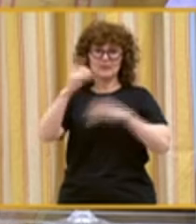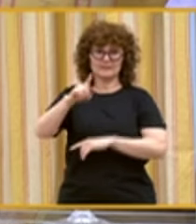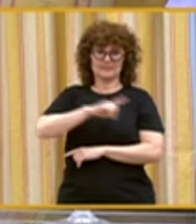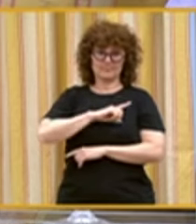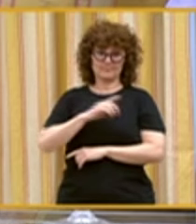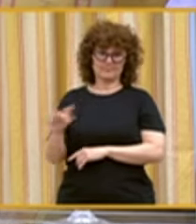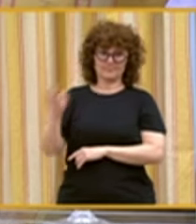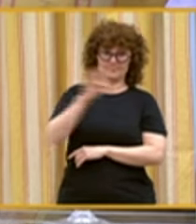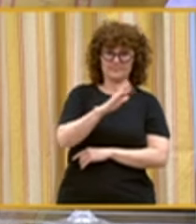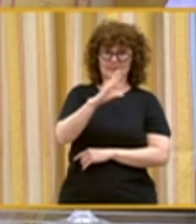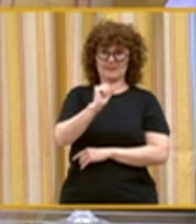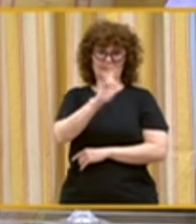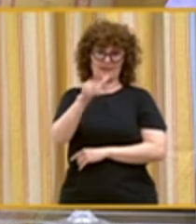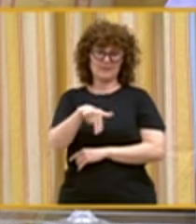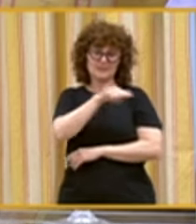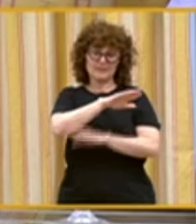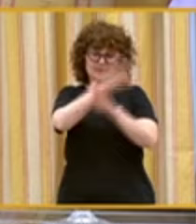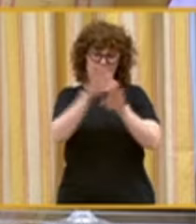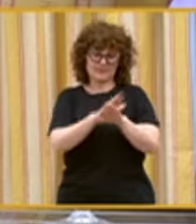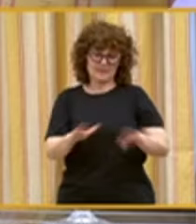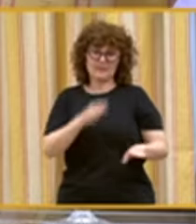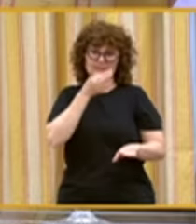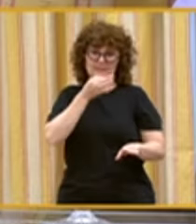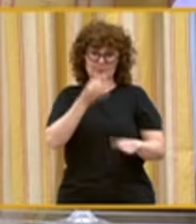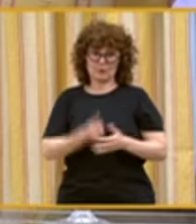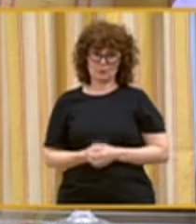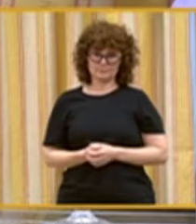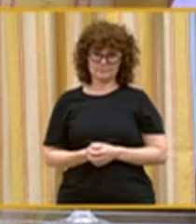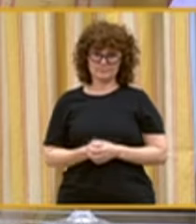a Carmen que fuera ella la que finalice la intervención.